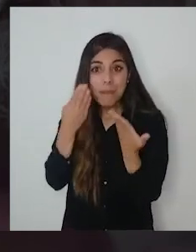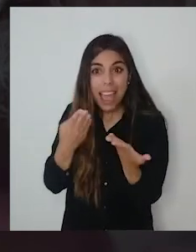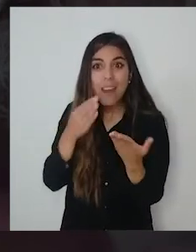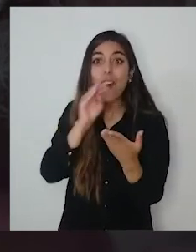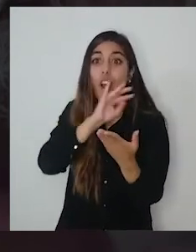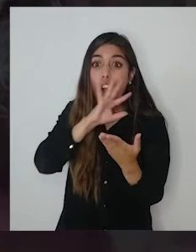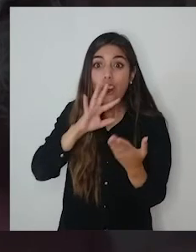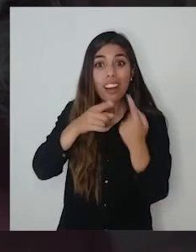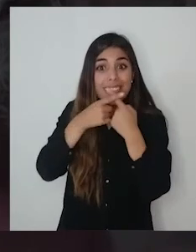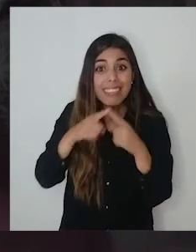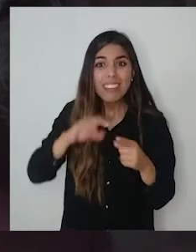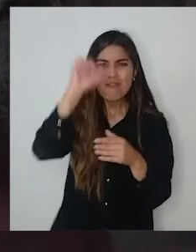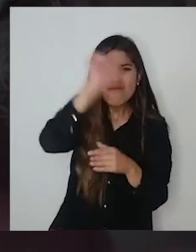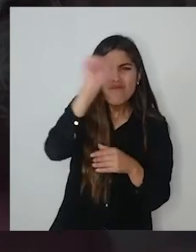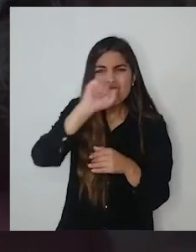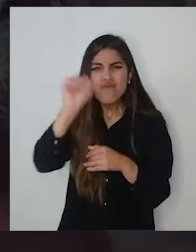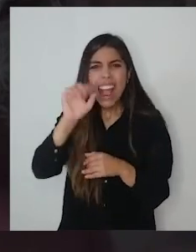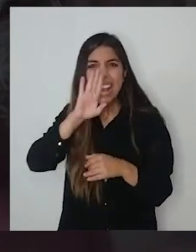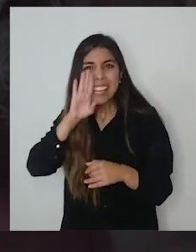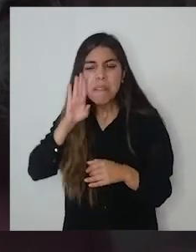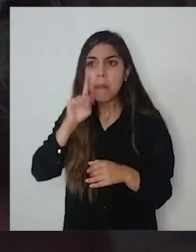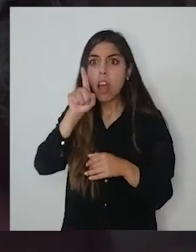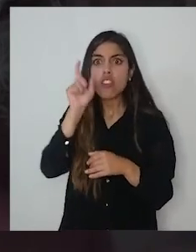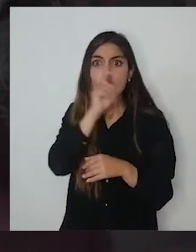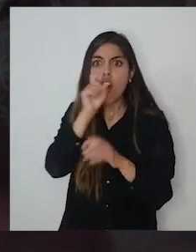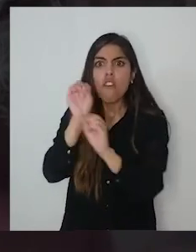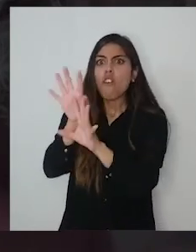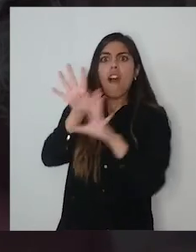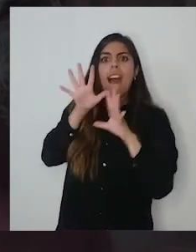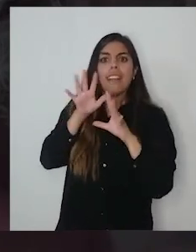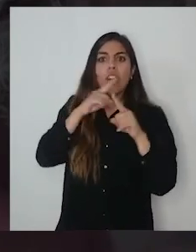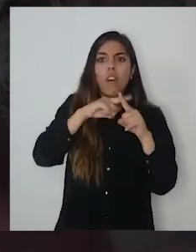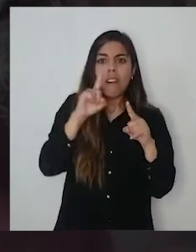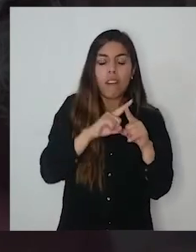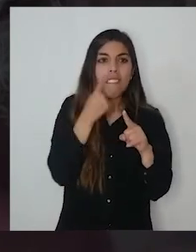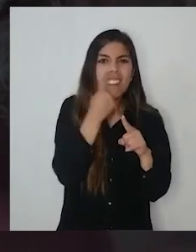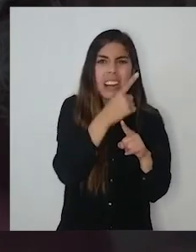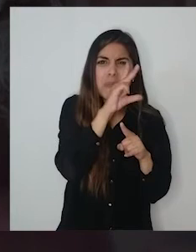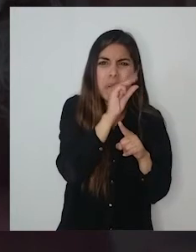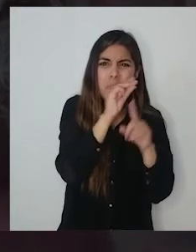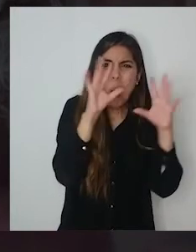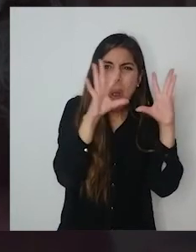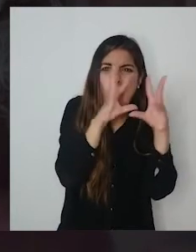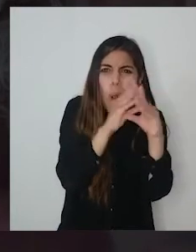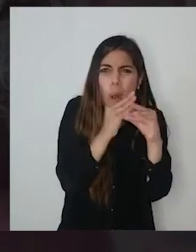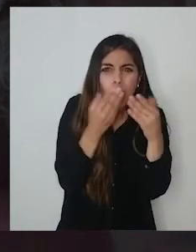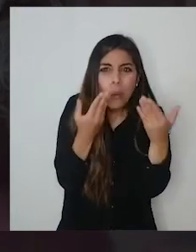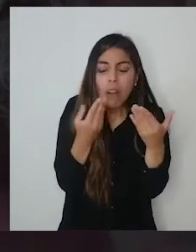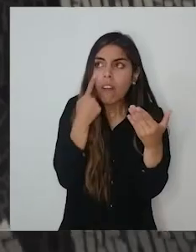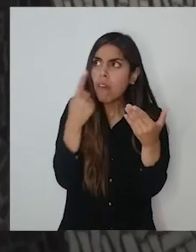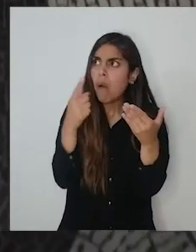Impactante. Impactante, estoy hablando de un gris versus un rojo intenso como estos, más. O sea, era una cosa.